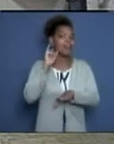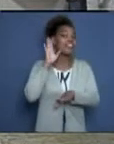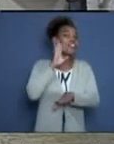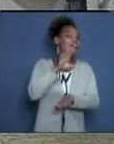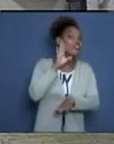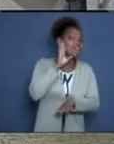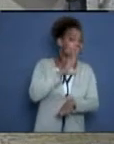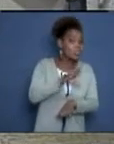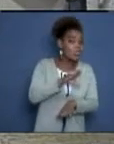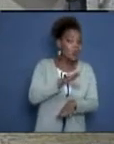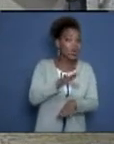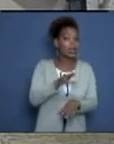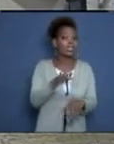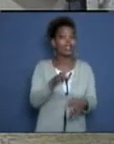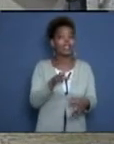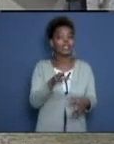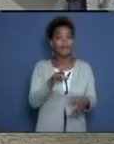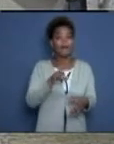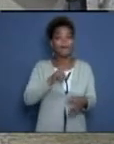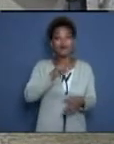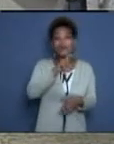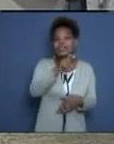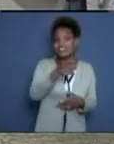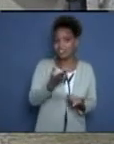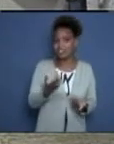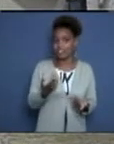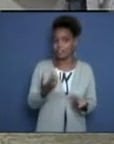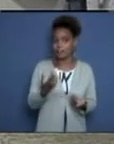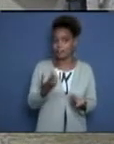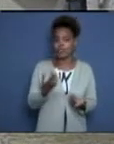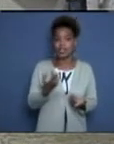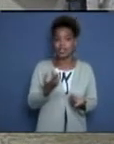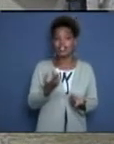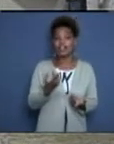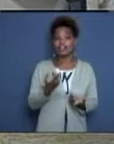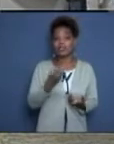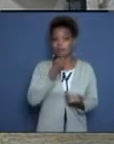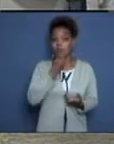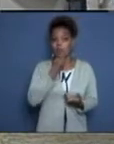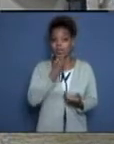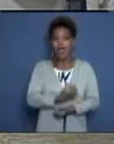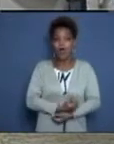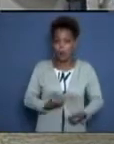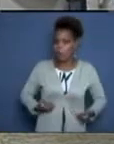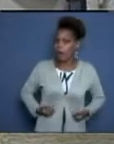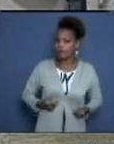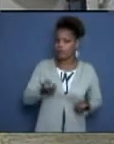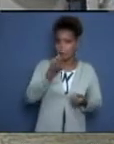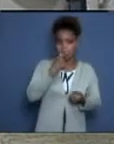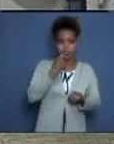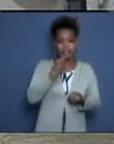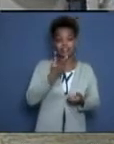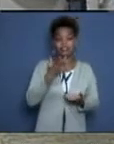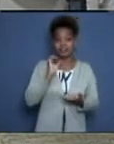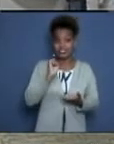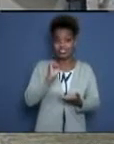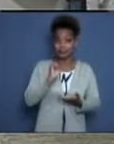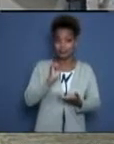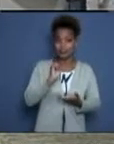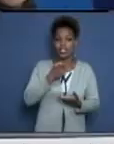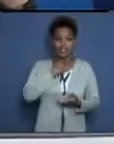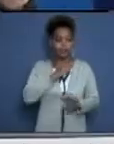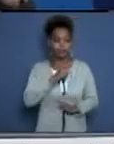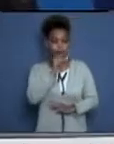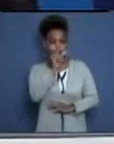resistentes a los antibióticos. O sea, cuando una persona se pone grave,